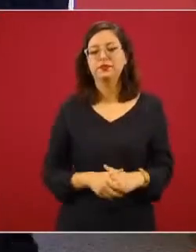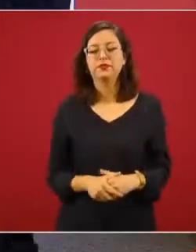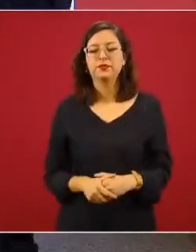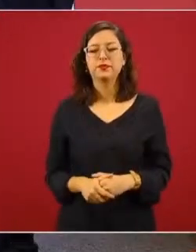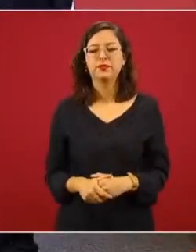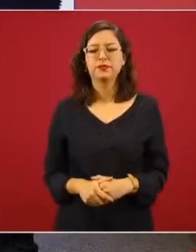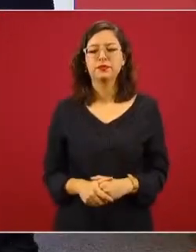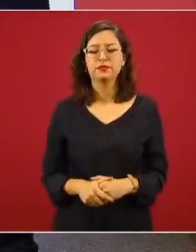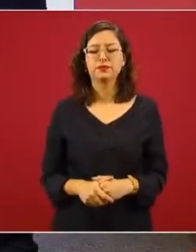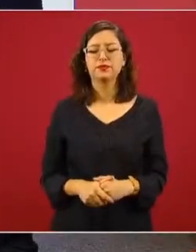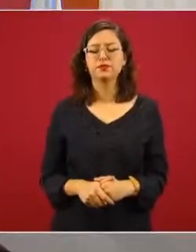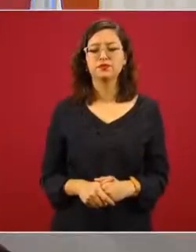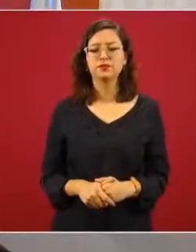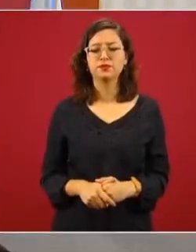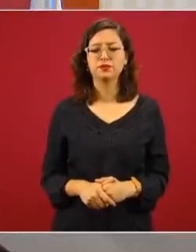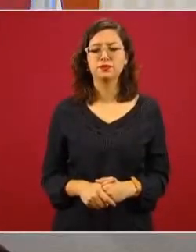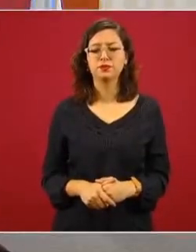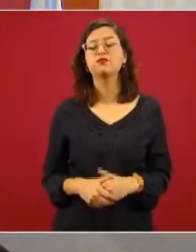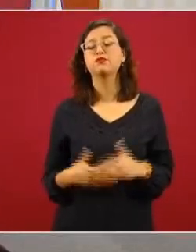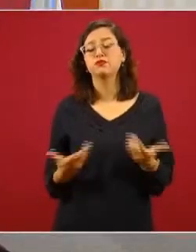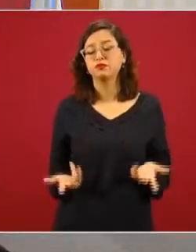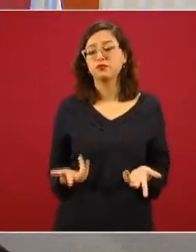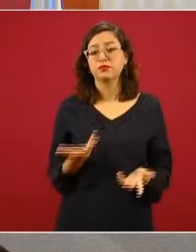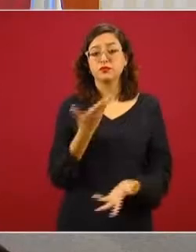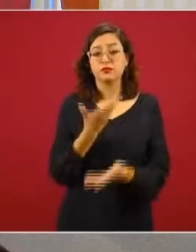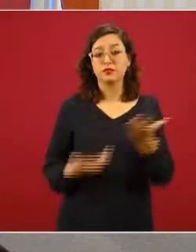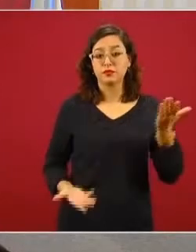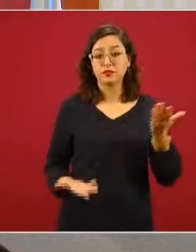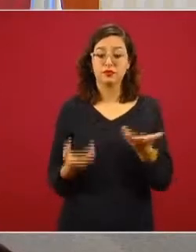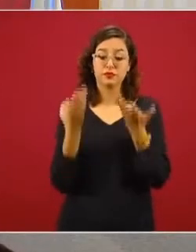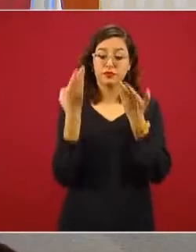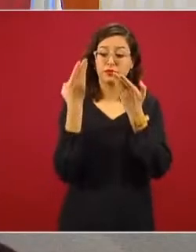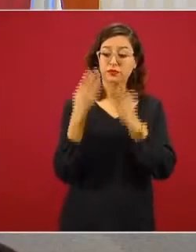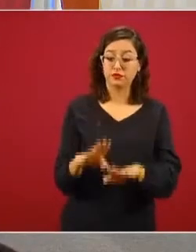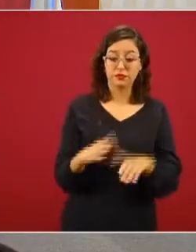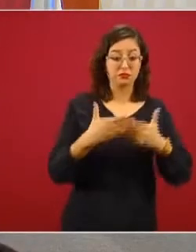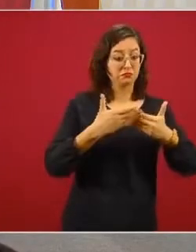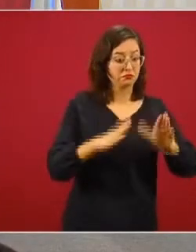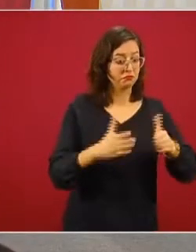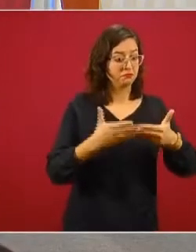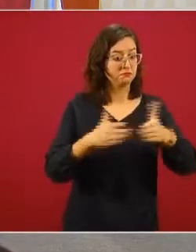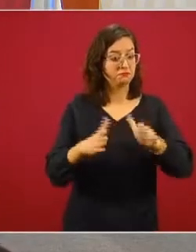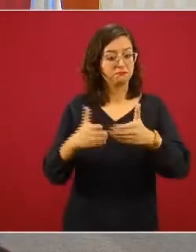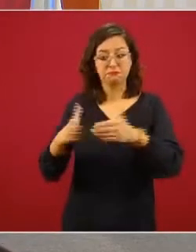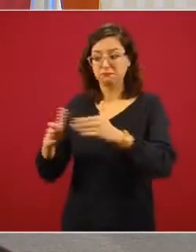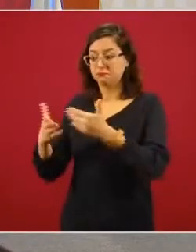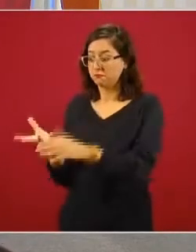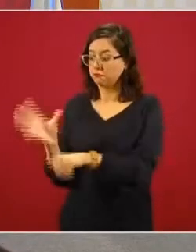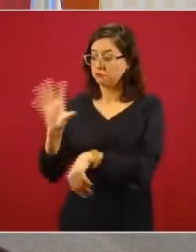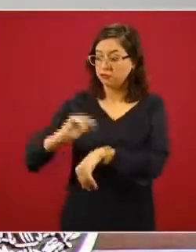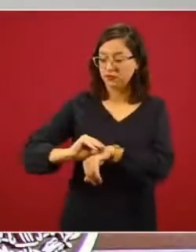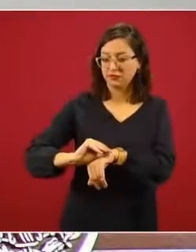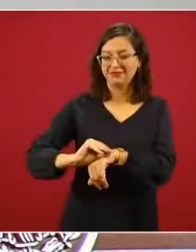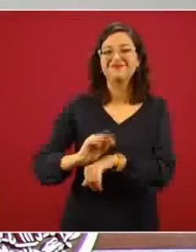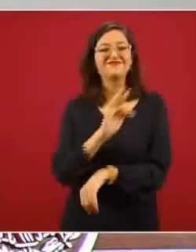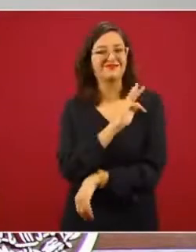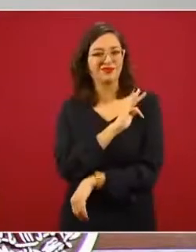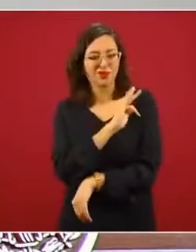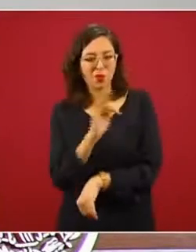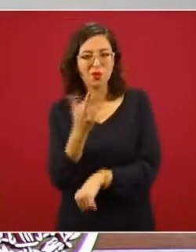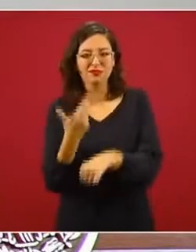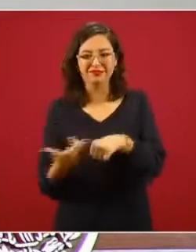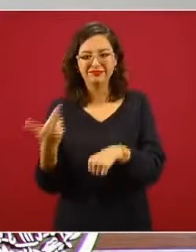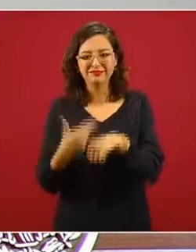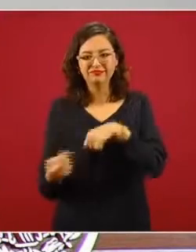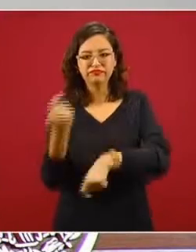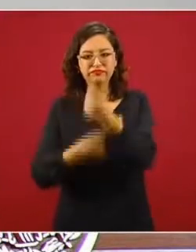la apertura de estas cuentas bancarias posibilitará y hará más rápida la entrega